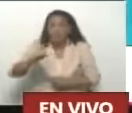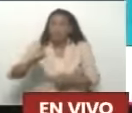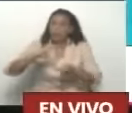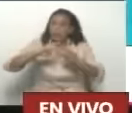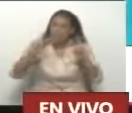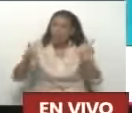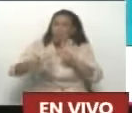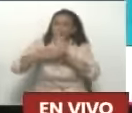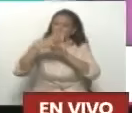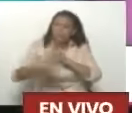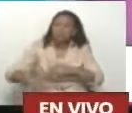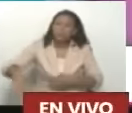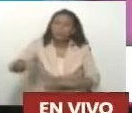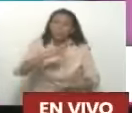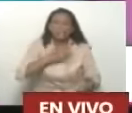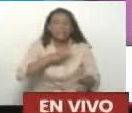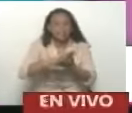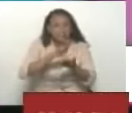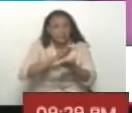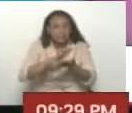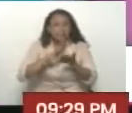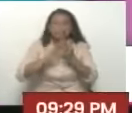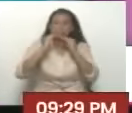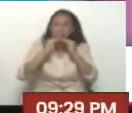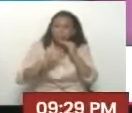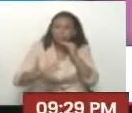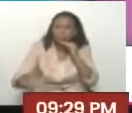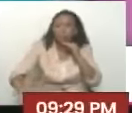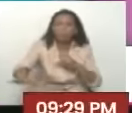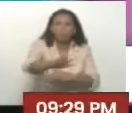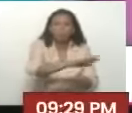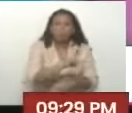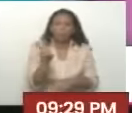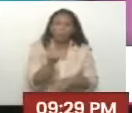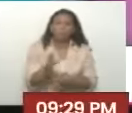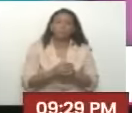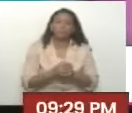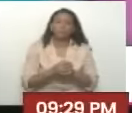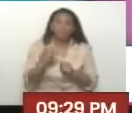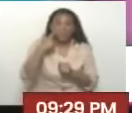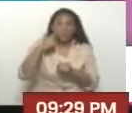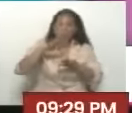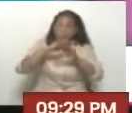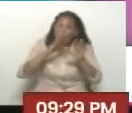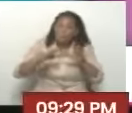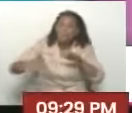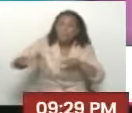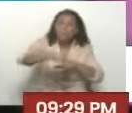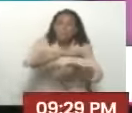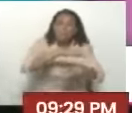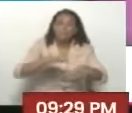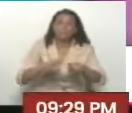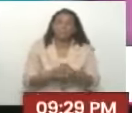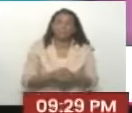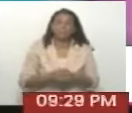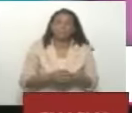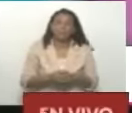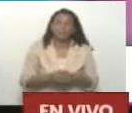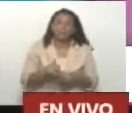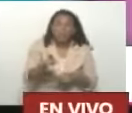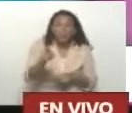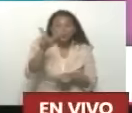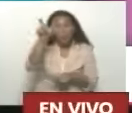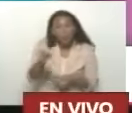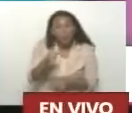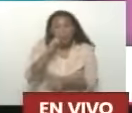paz, de equilibrio y de tranquilidad del pueblo venezolano y de toda la región de nuestro continente. Así que...